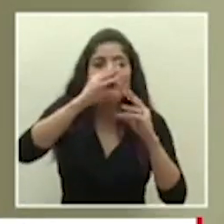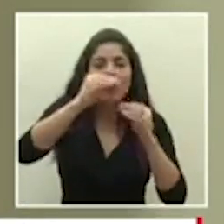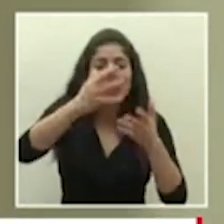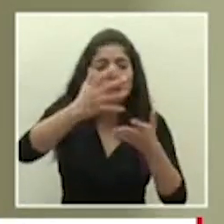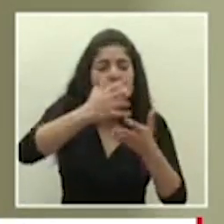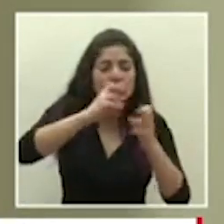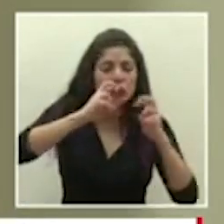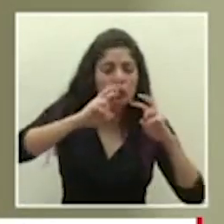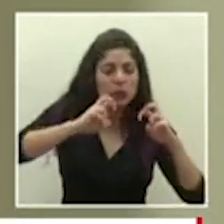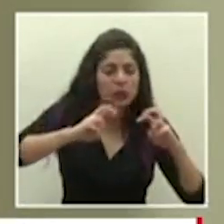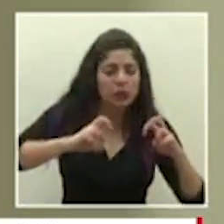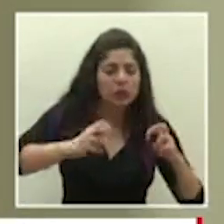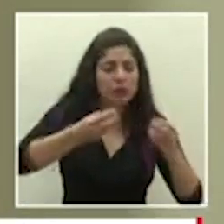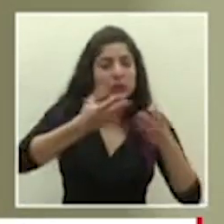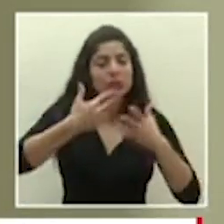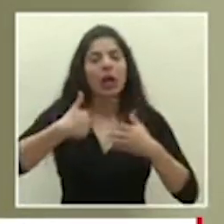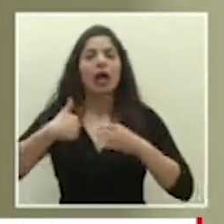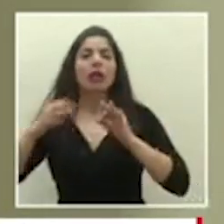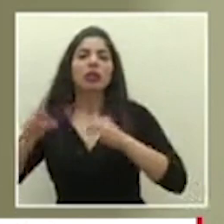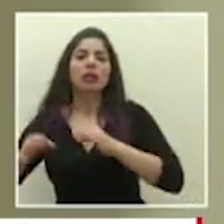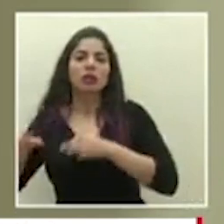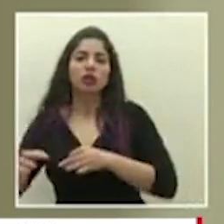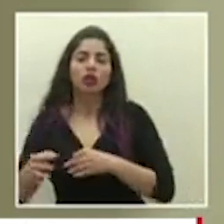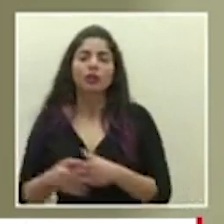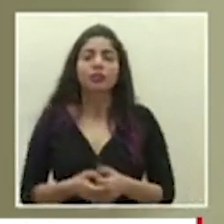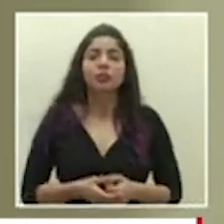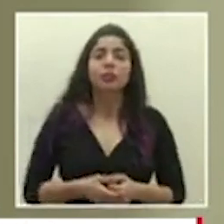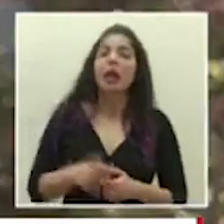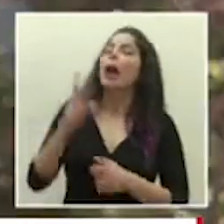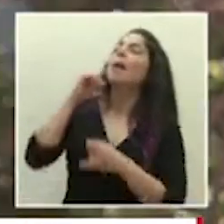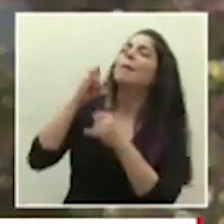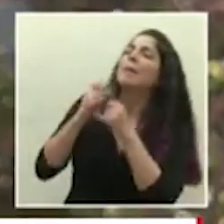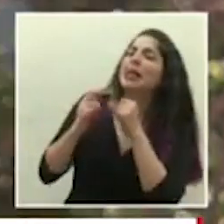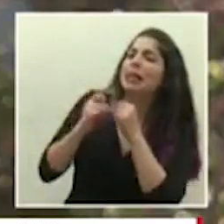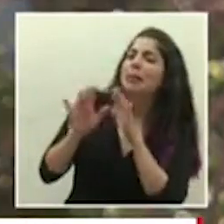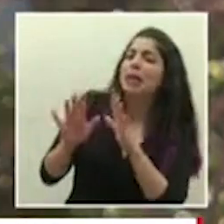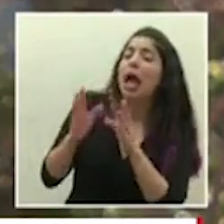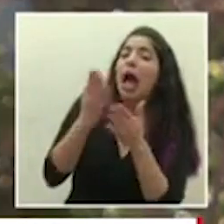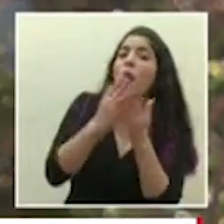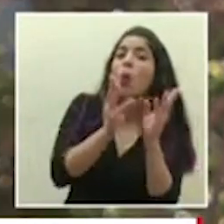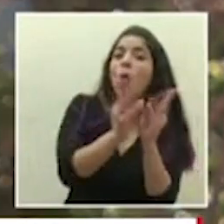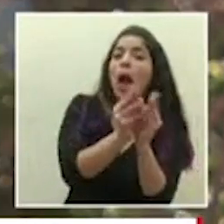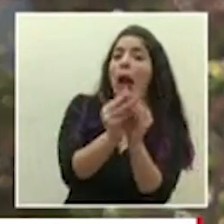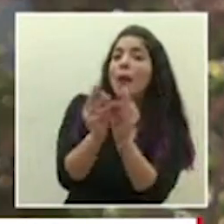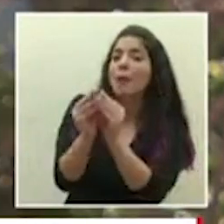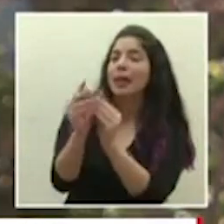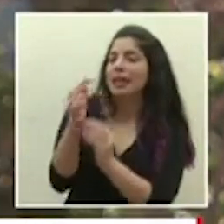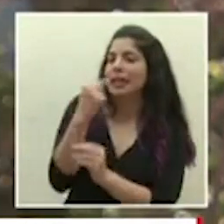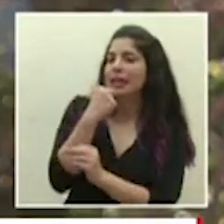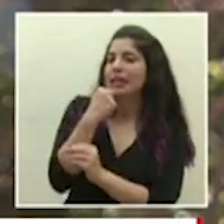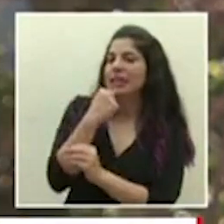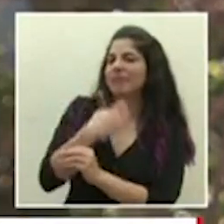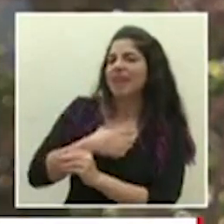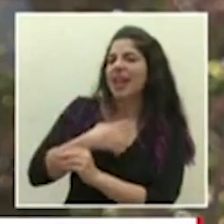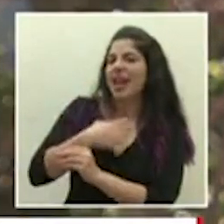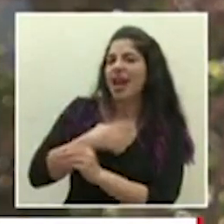conjunto que permite tomar eventualmente esas decisiones y ya para finalizar algunas cámaras mantienen la queja de que las medidas de salud